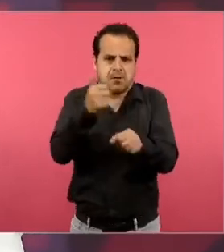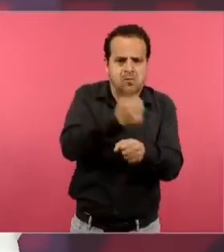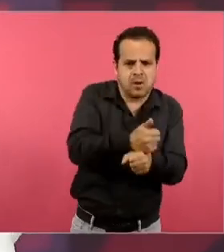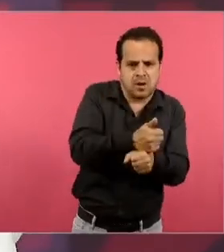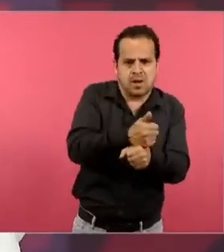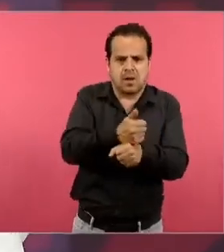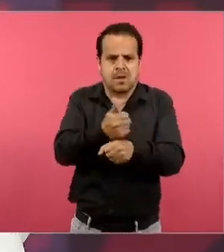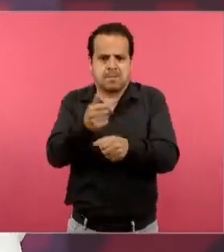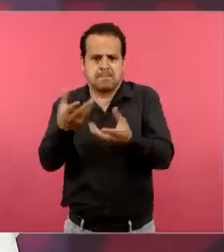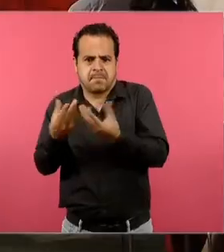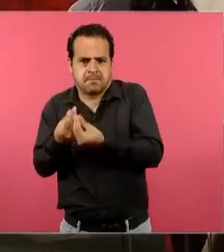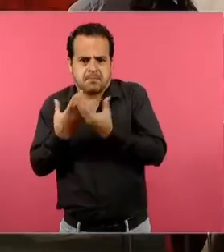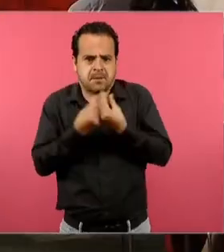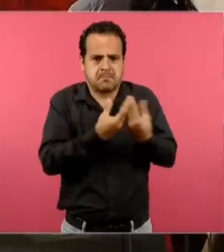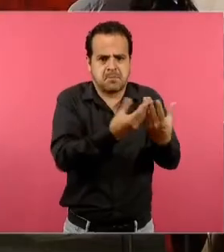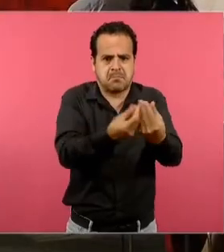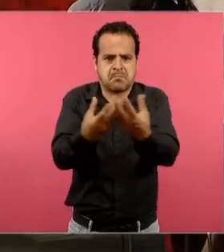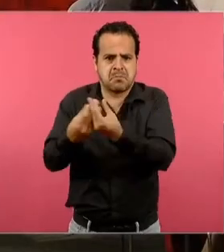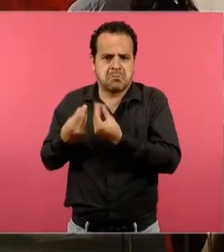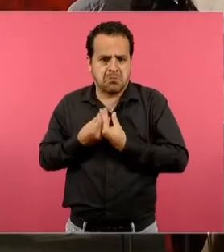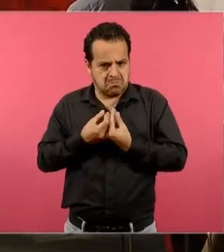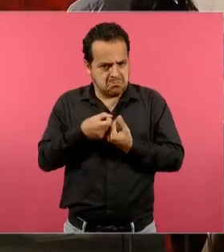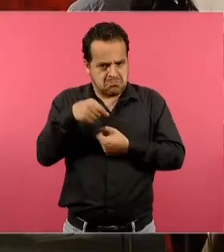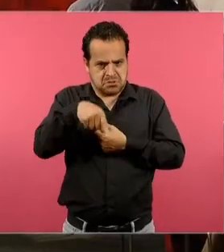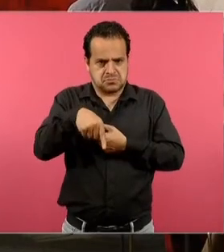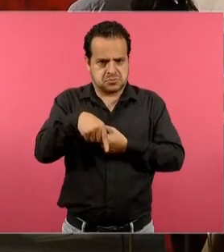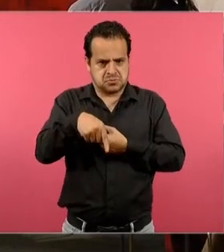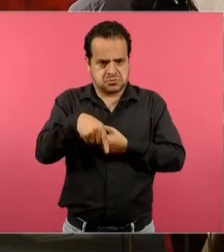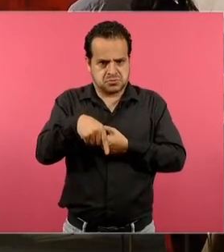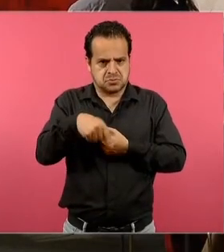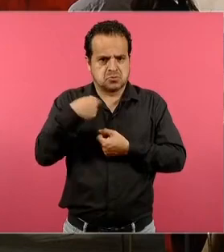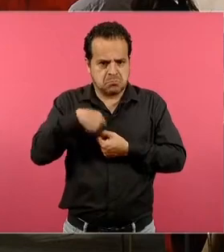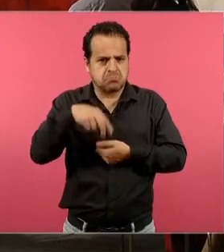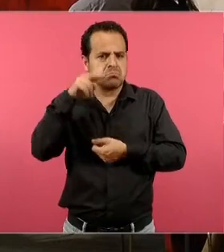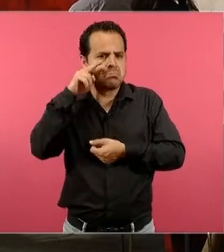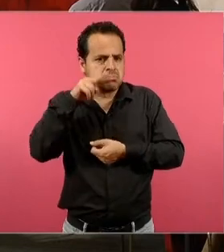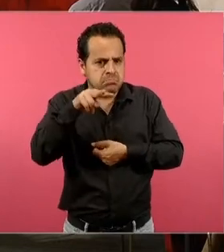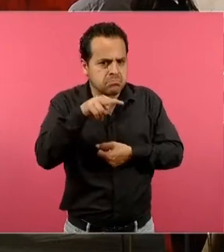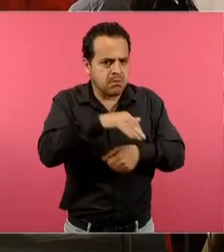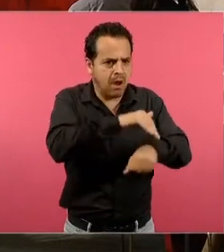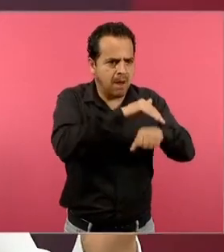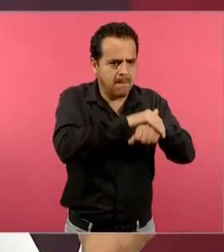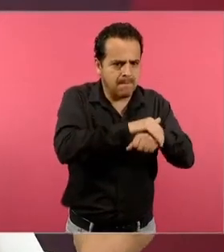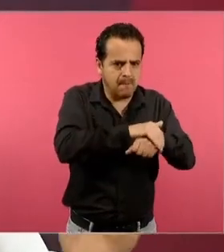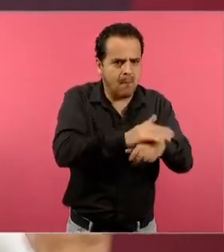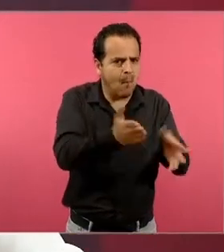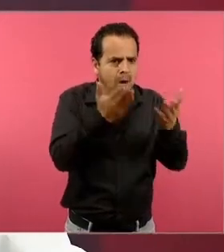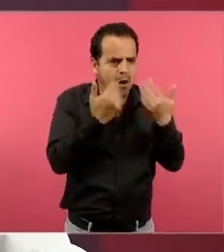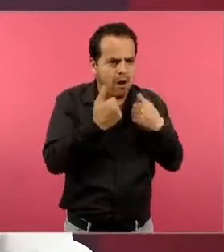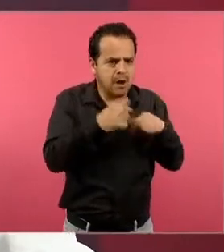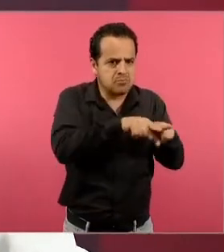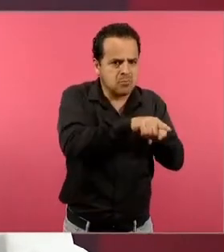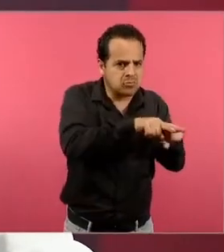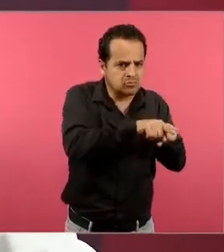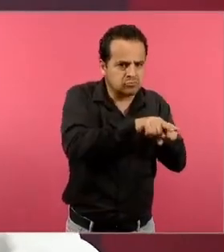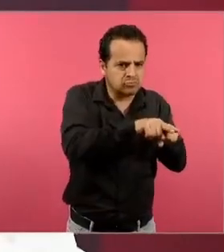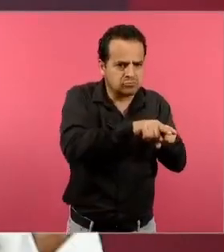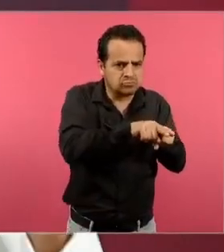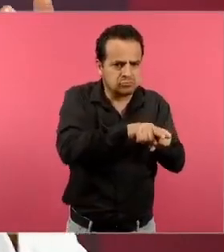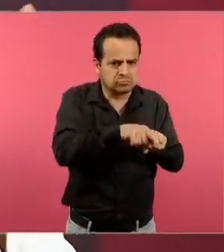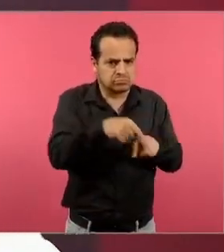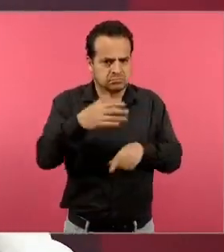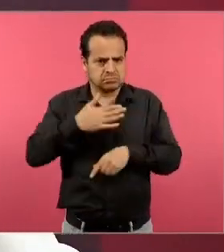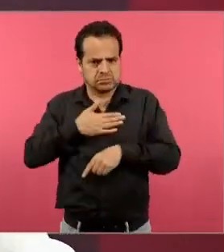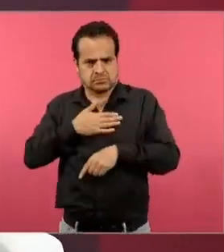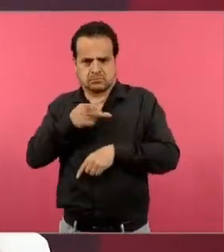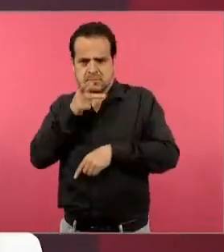vive mi amigo, nada más vive con su papá y con su mamá porque es un solo hijo, aquí somos varios, mi papá y